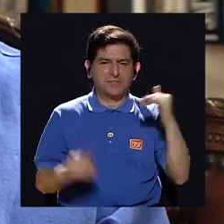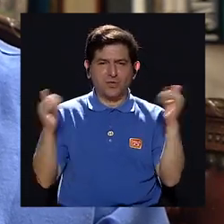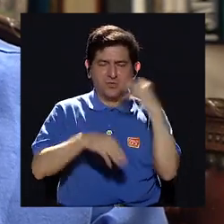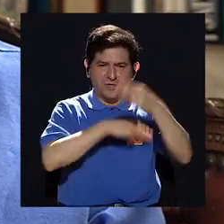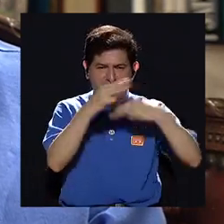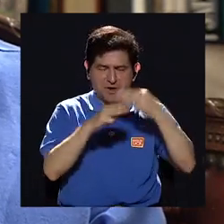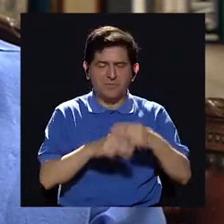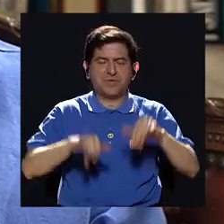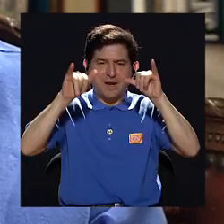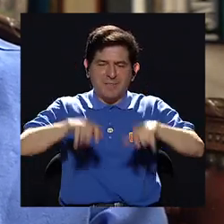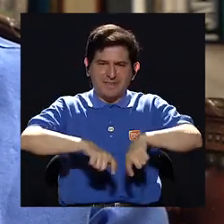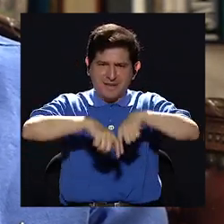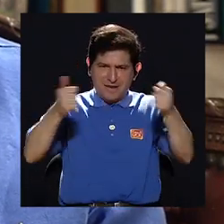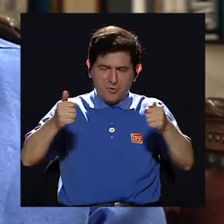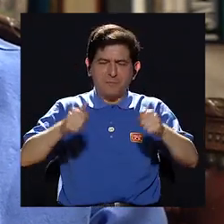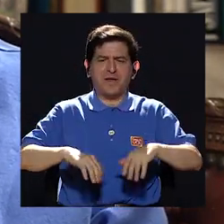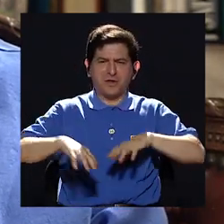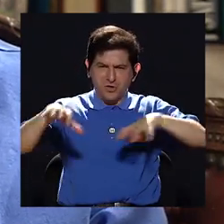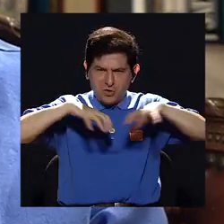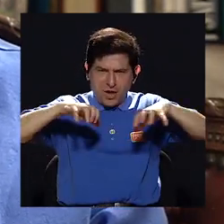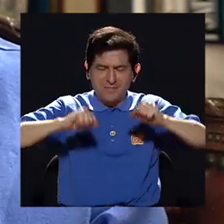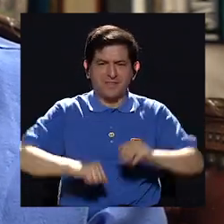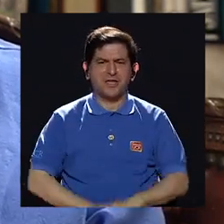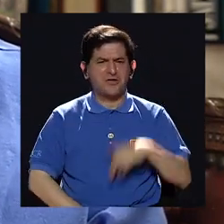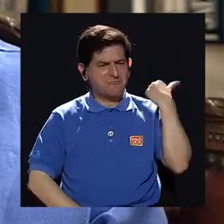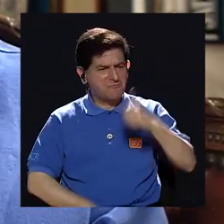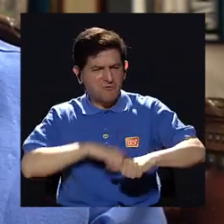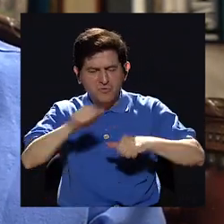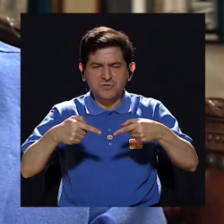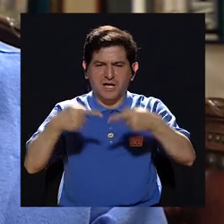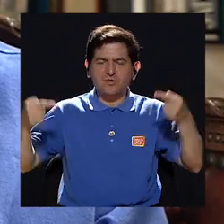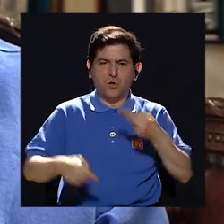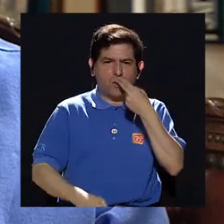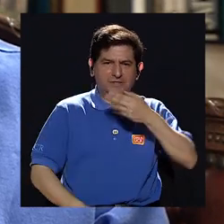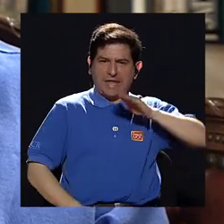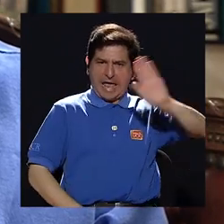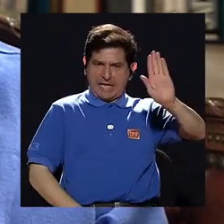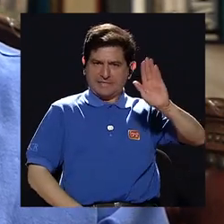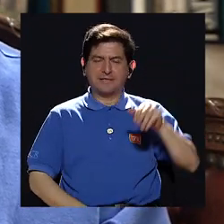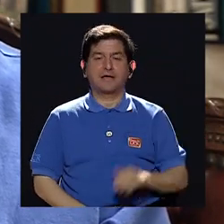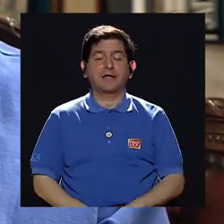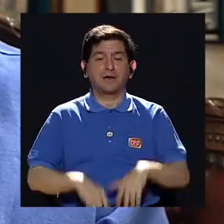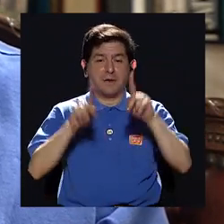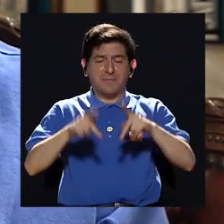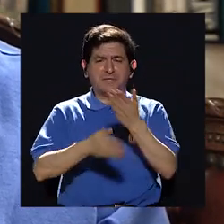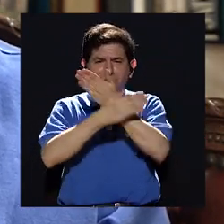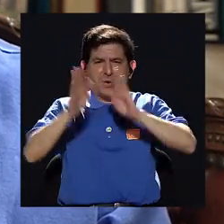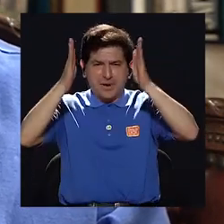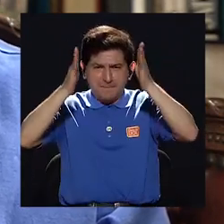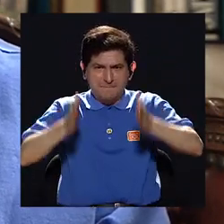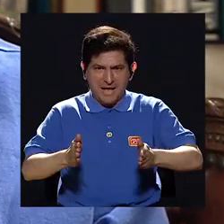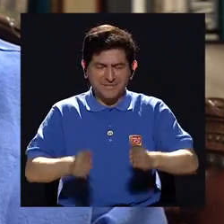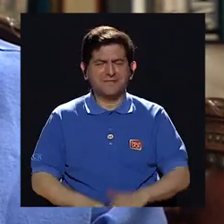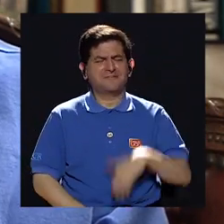mantuvo el periódico abierto peleando contra Hitler era una pacifista